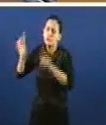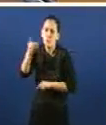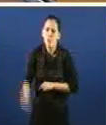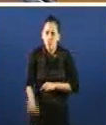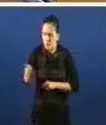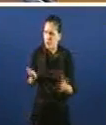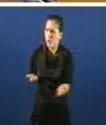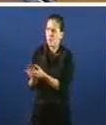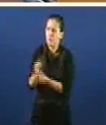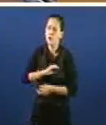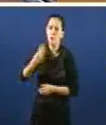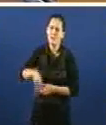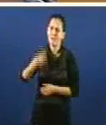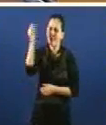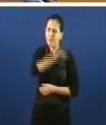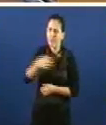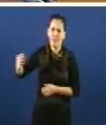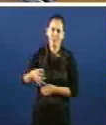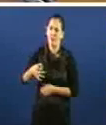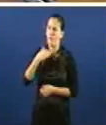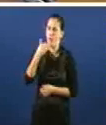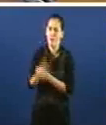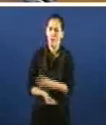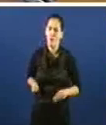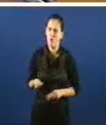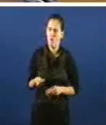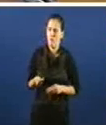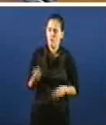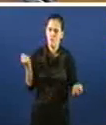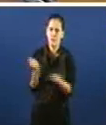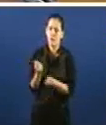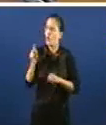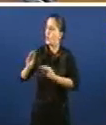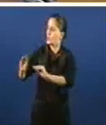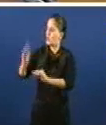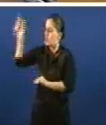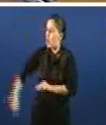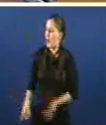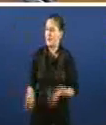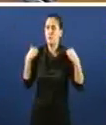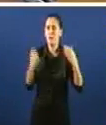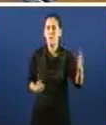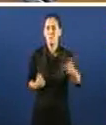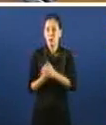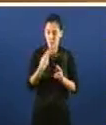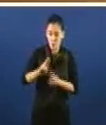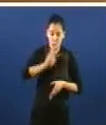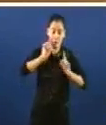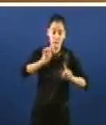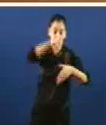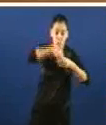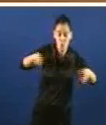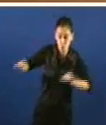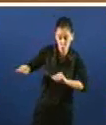Presidente, que tome medidas Dixenlle que vostedes é o responsable máximo político Dos seus cargos Igual que eu serei a máxima